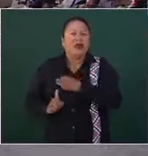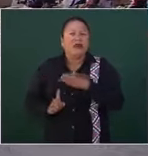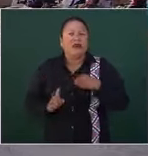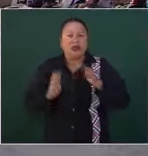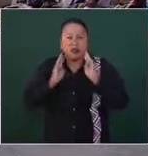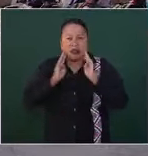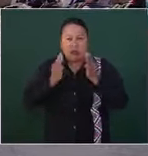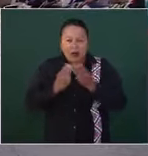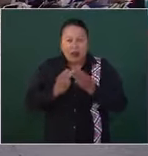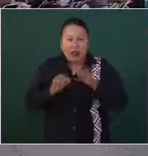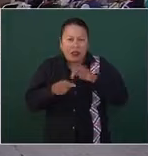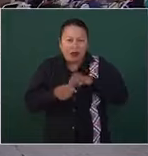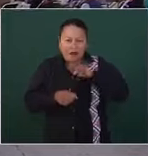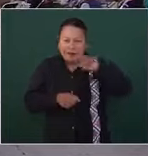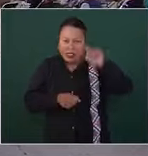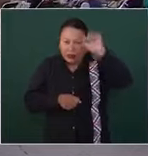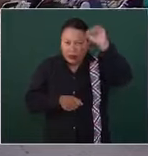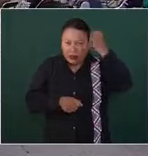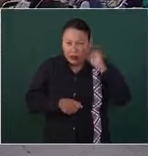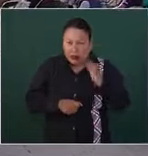delincuencia en Sinaloa.